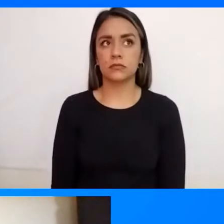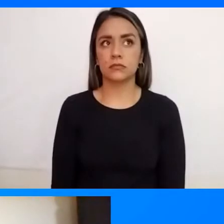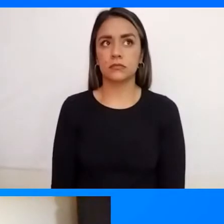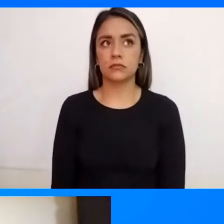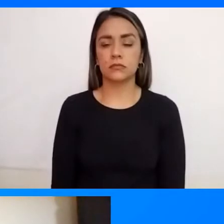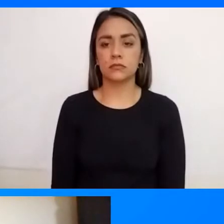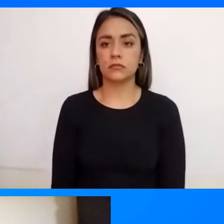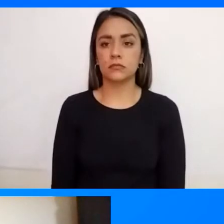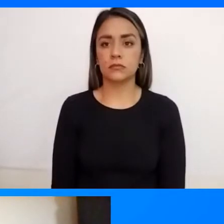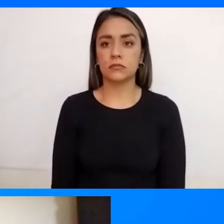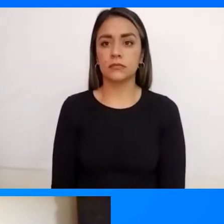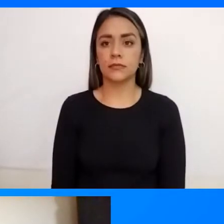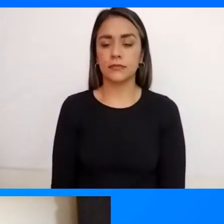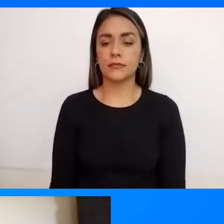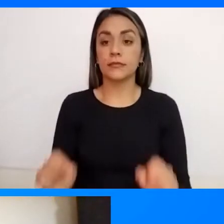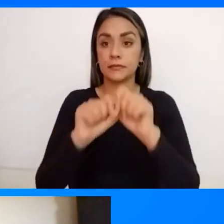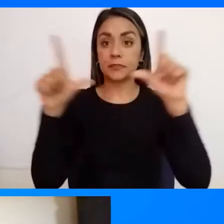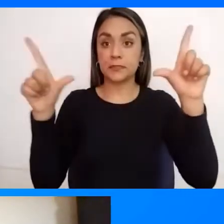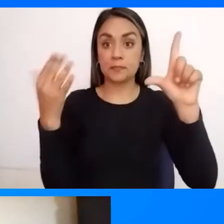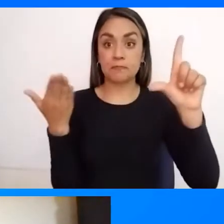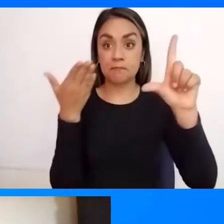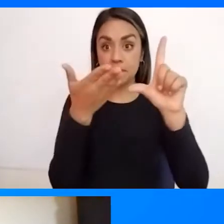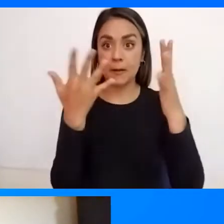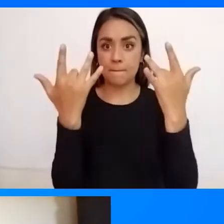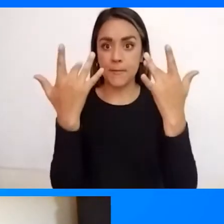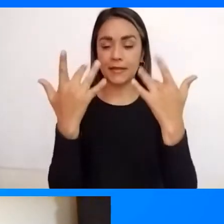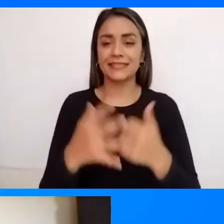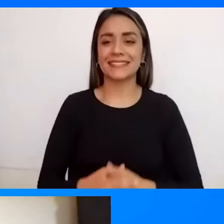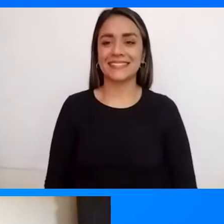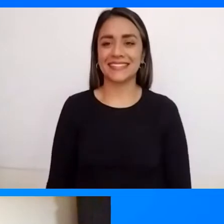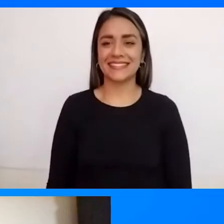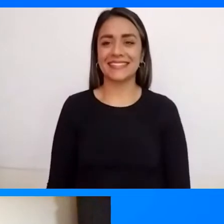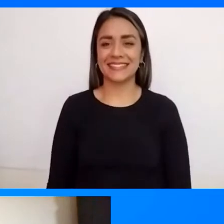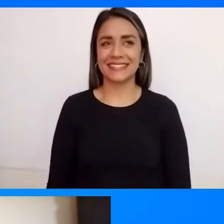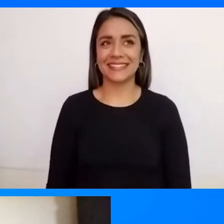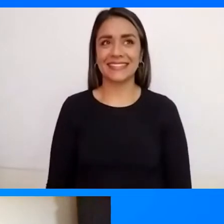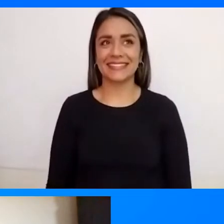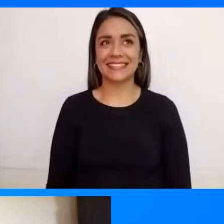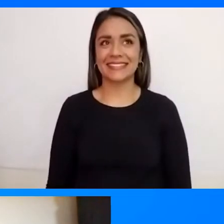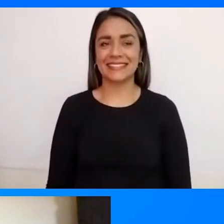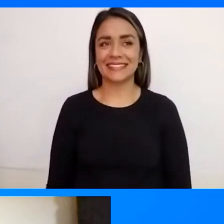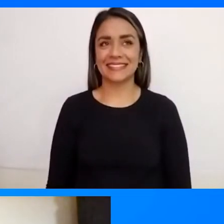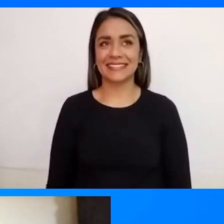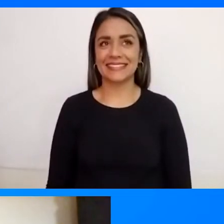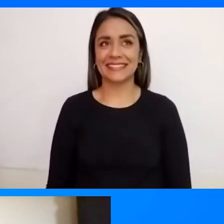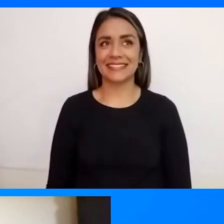compartir un momento Para mostrarles cómo es